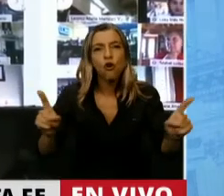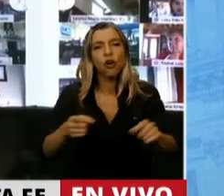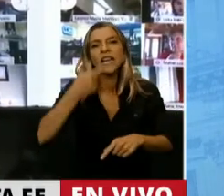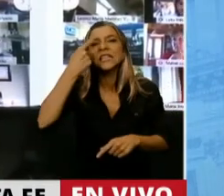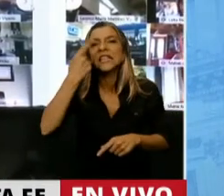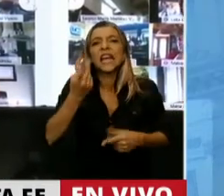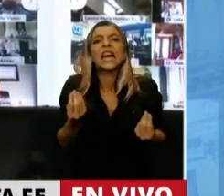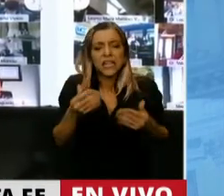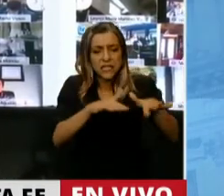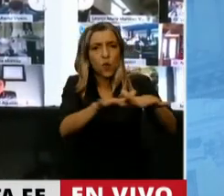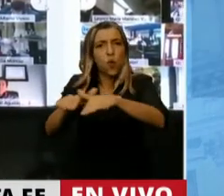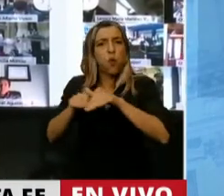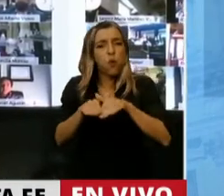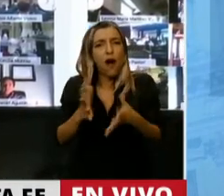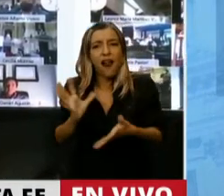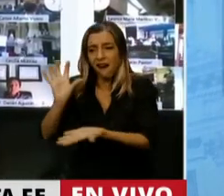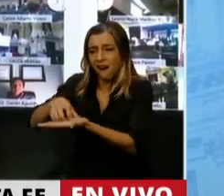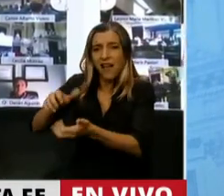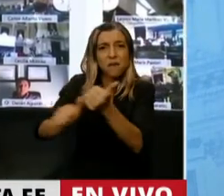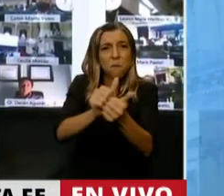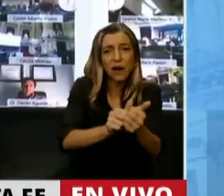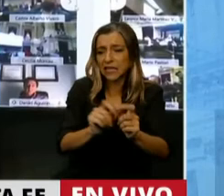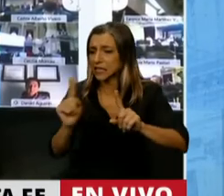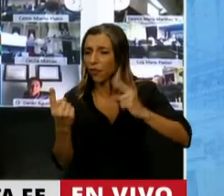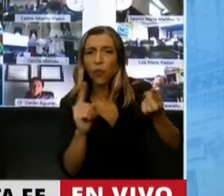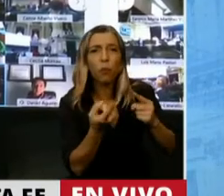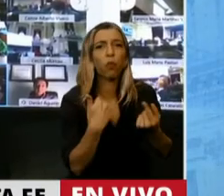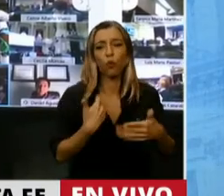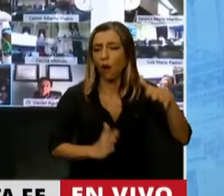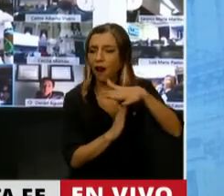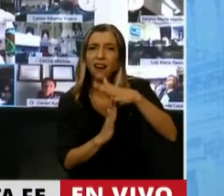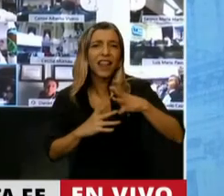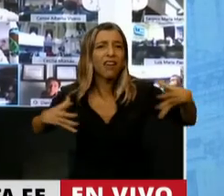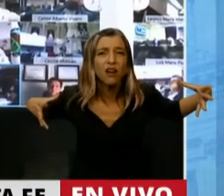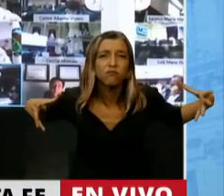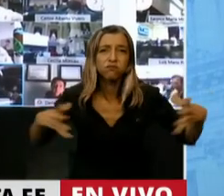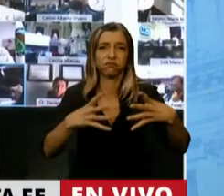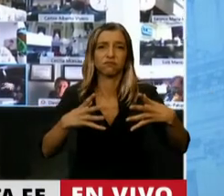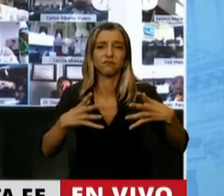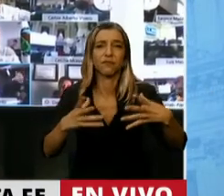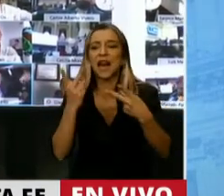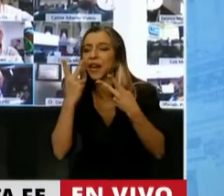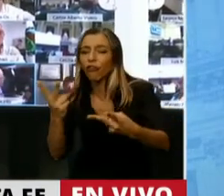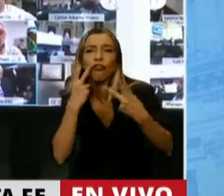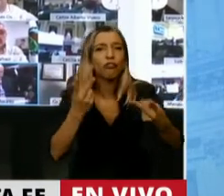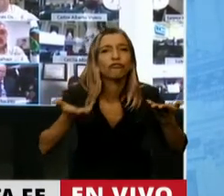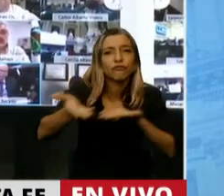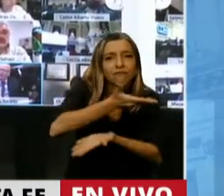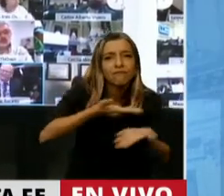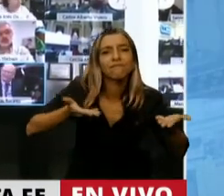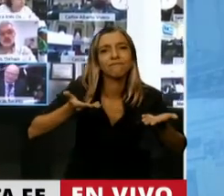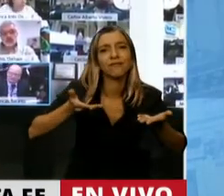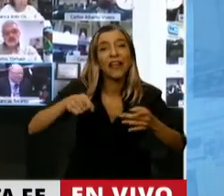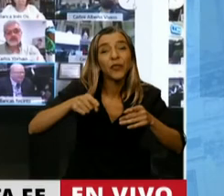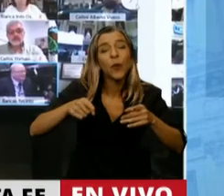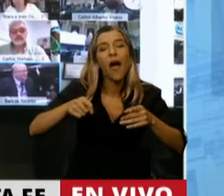corporativos, personal o de liderazgo y podamos reconocernos entre todos, para salir de una de